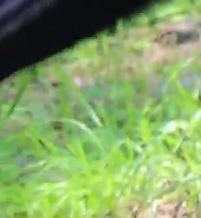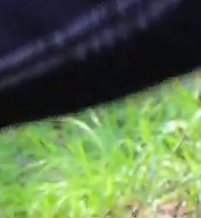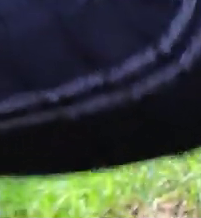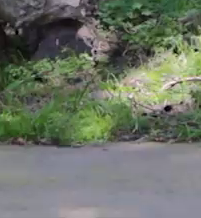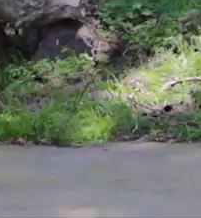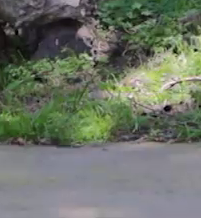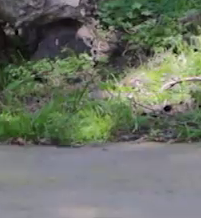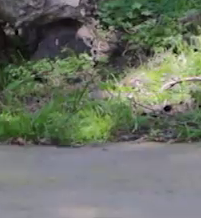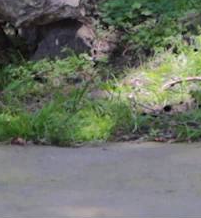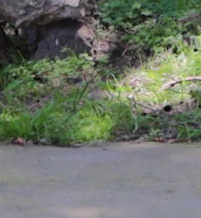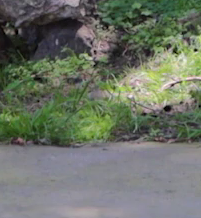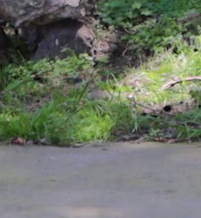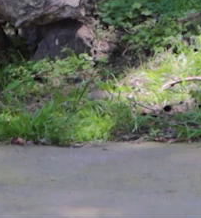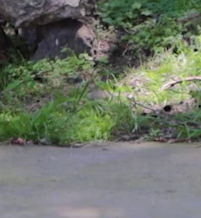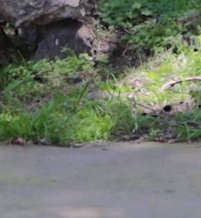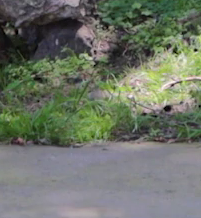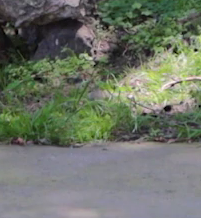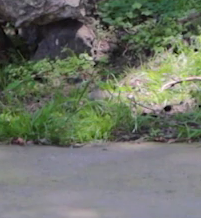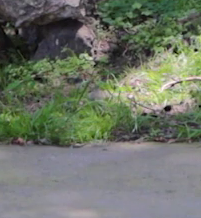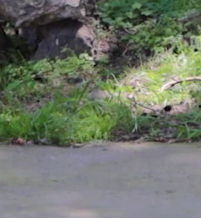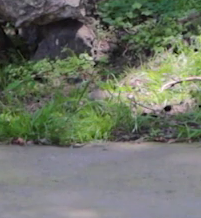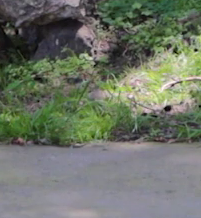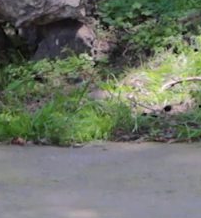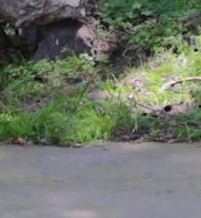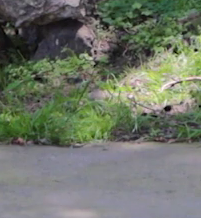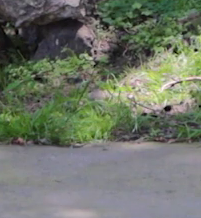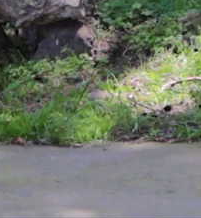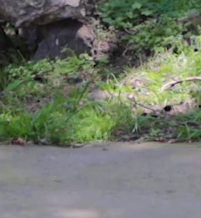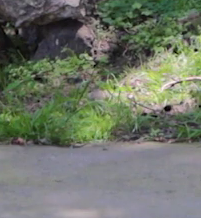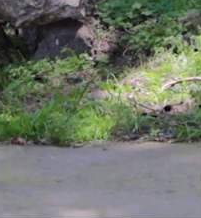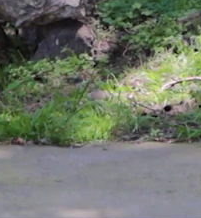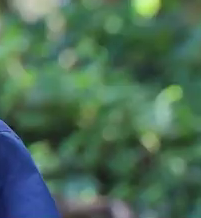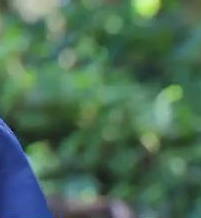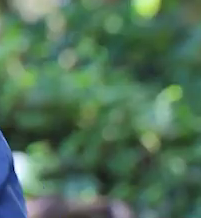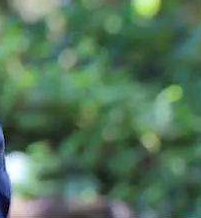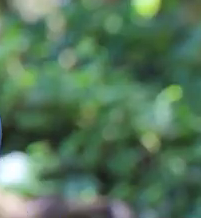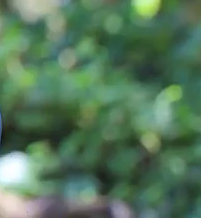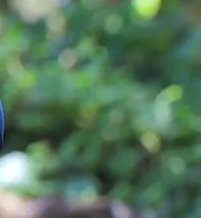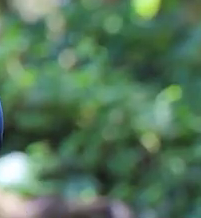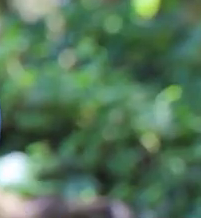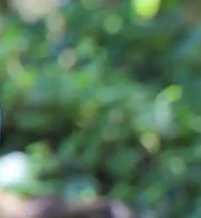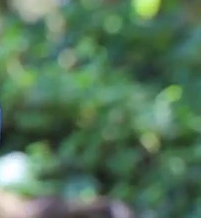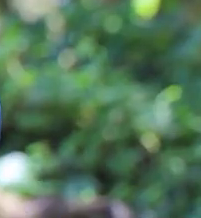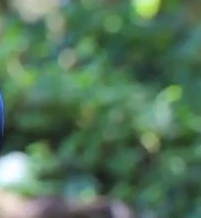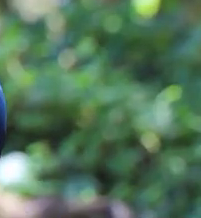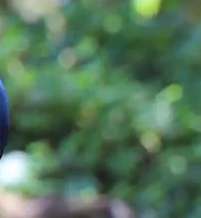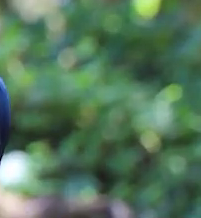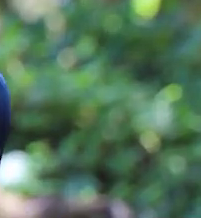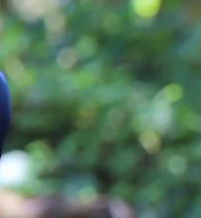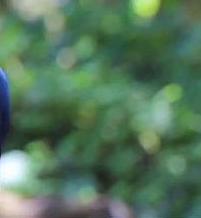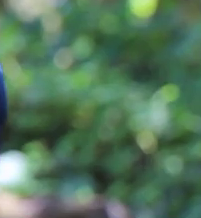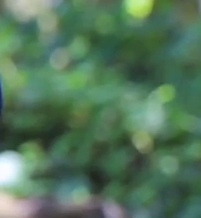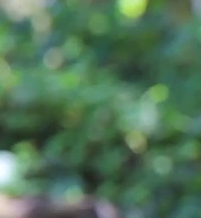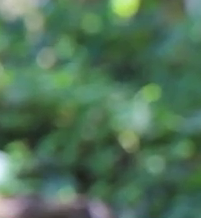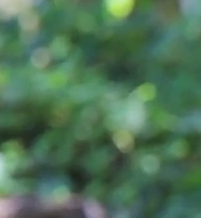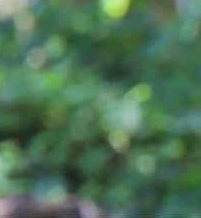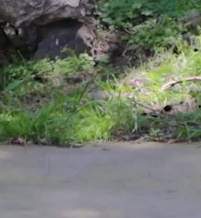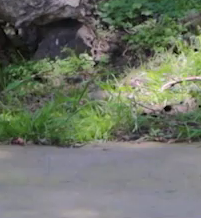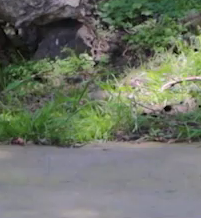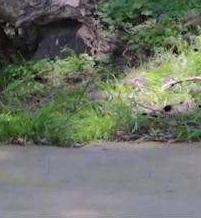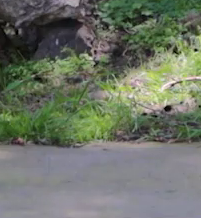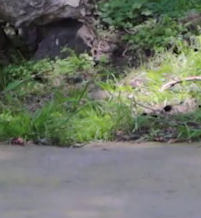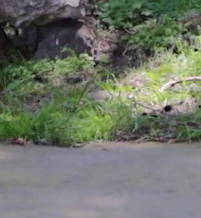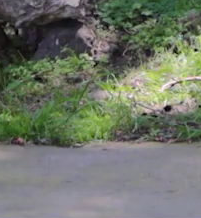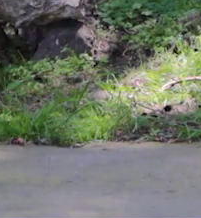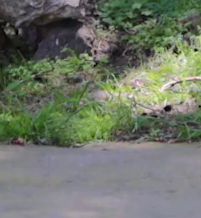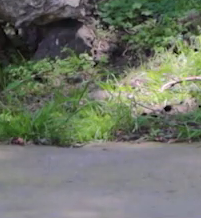Muy bien. Vamos a abrir nuestro compás. Levamos los brazos. Y vamos a trabajar la pierna. Bajamos.